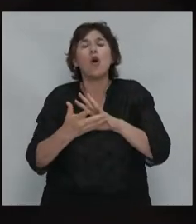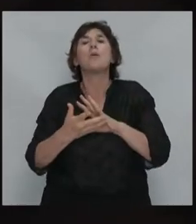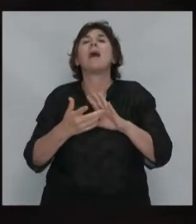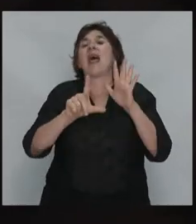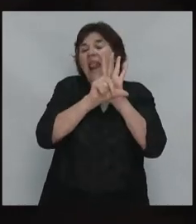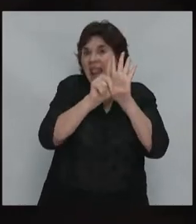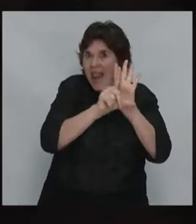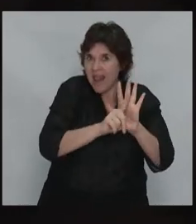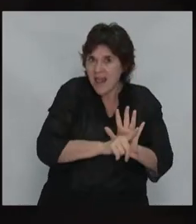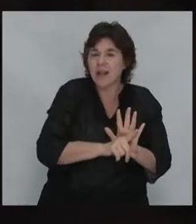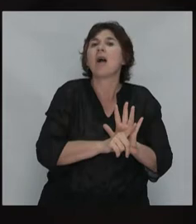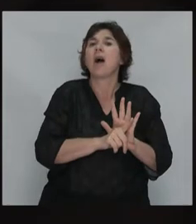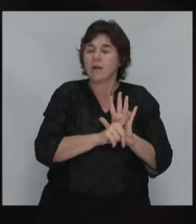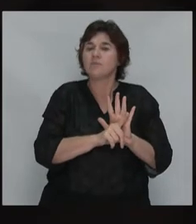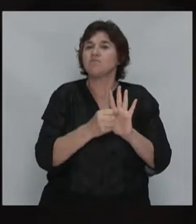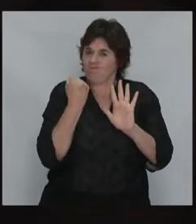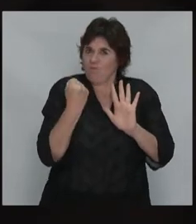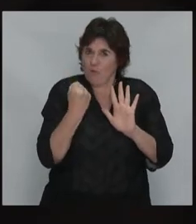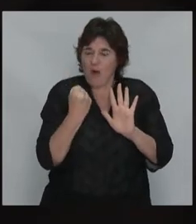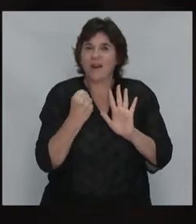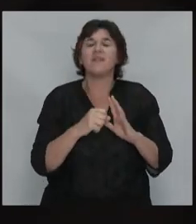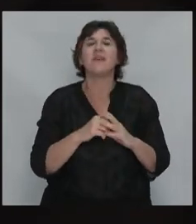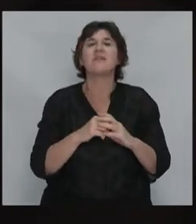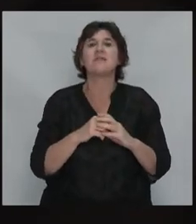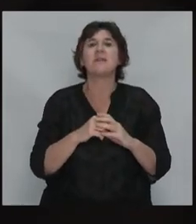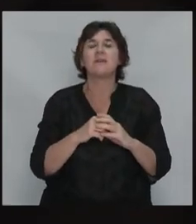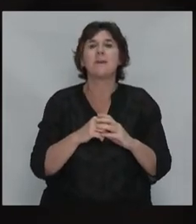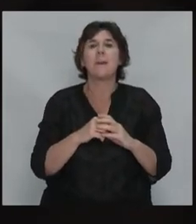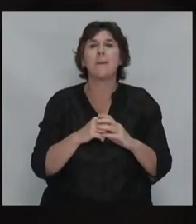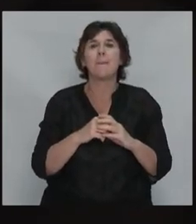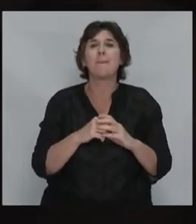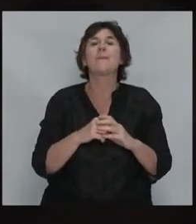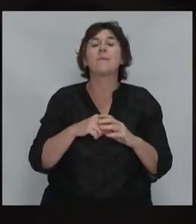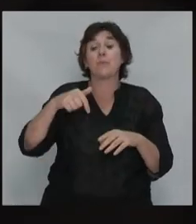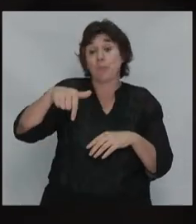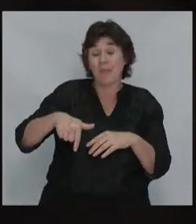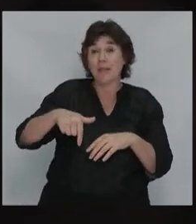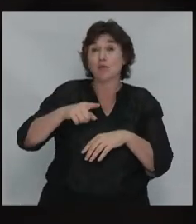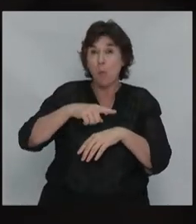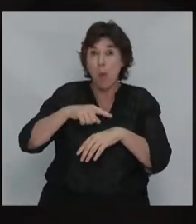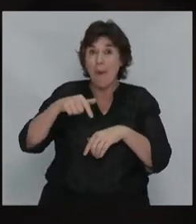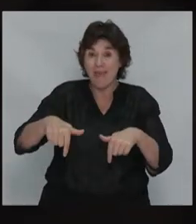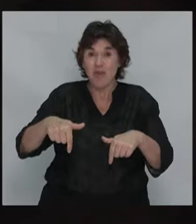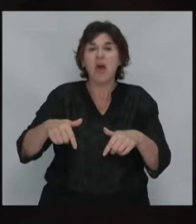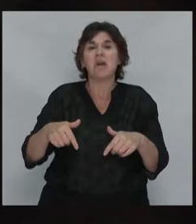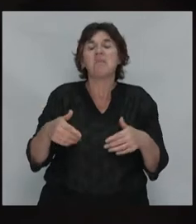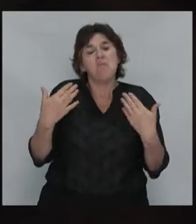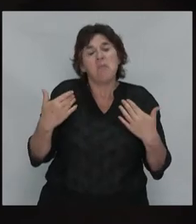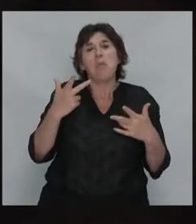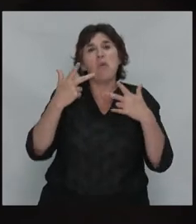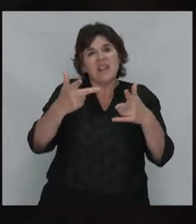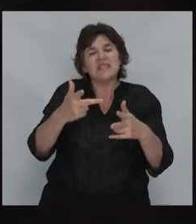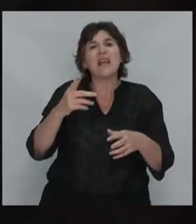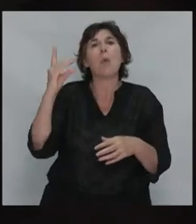legislativos bastante sólidos y que a partir de estos momentos ya se puede decir que en